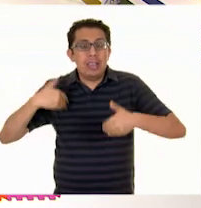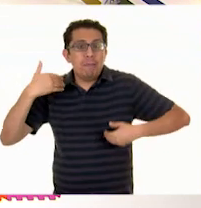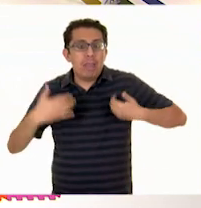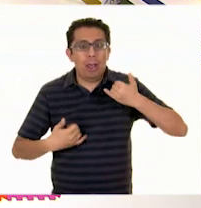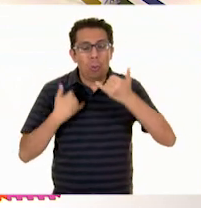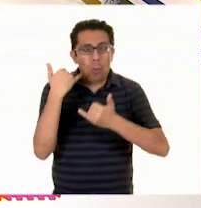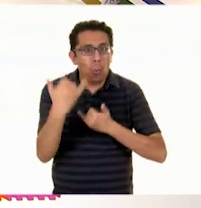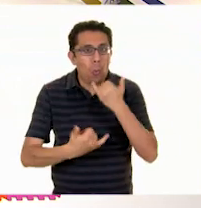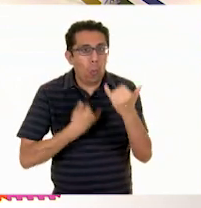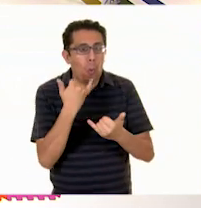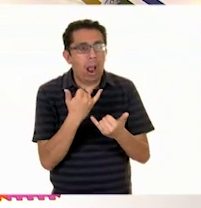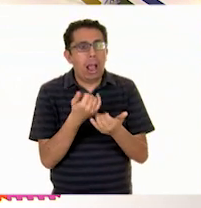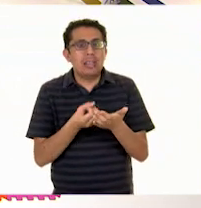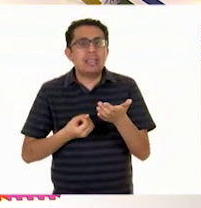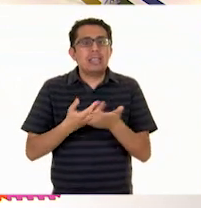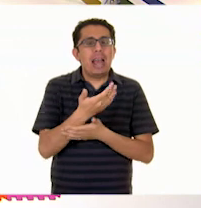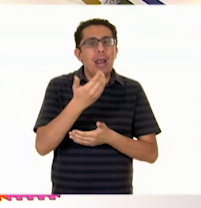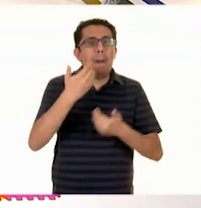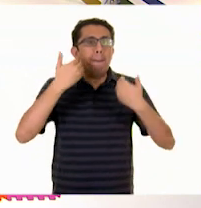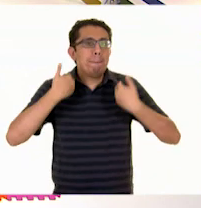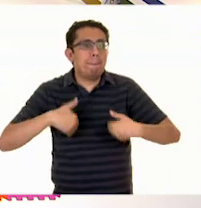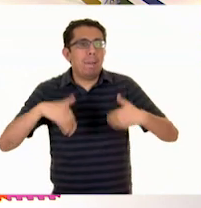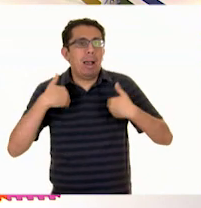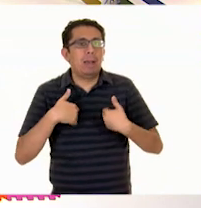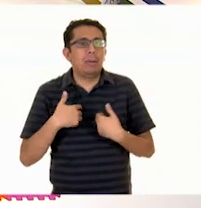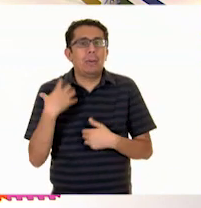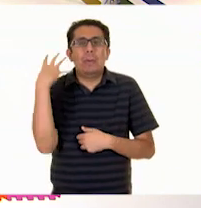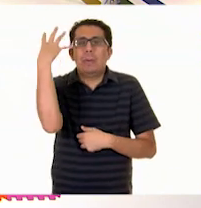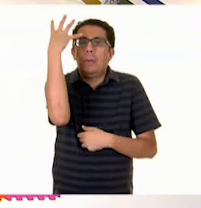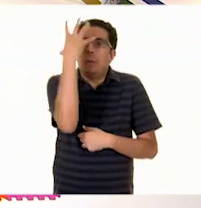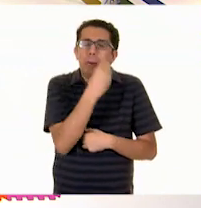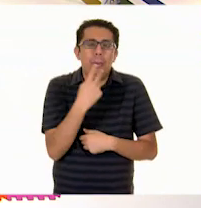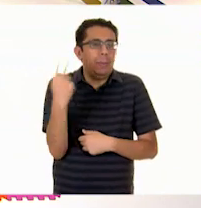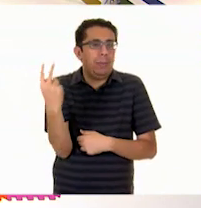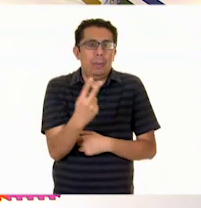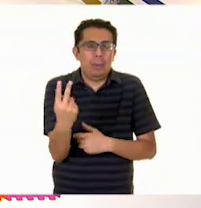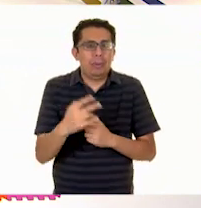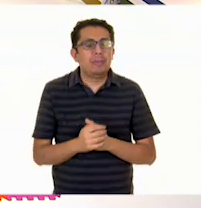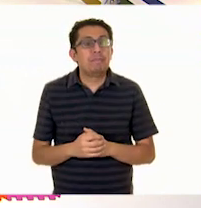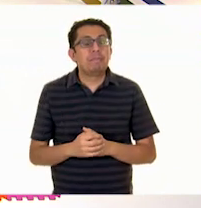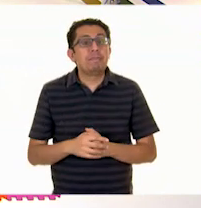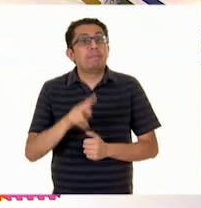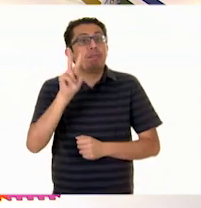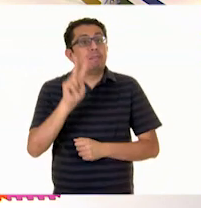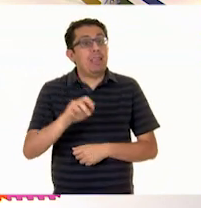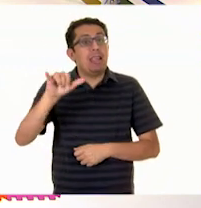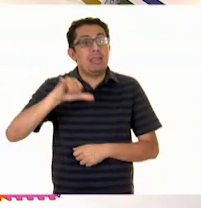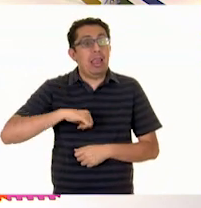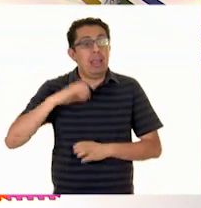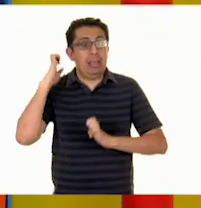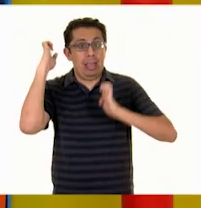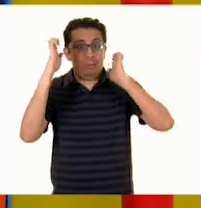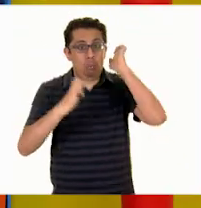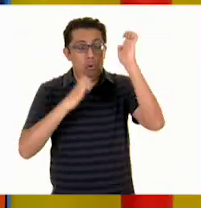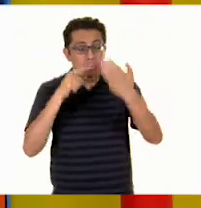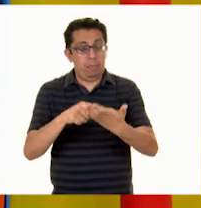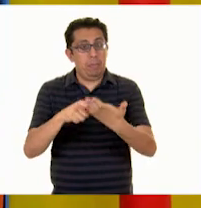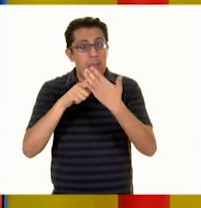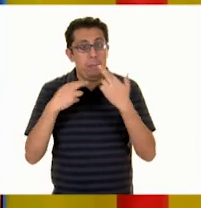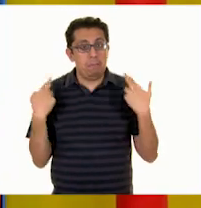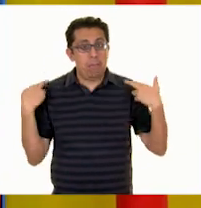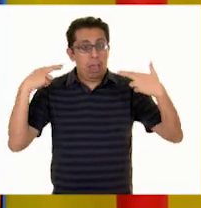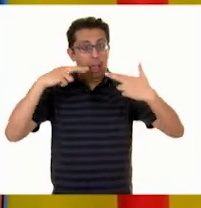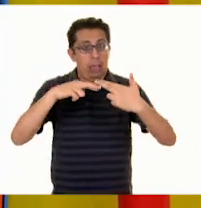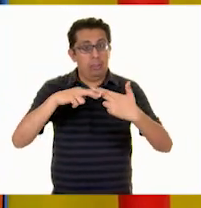juego y salimos a pasear. Muy bonitos, Bolo y Merlina, maestra. Ah, muy interesante la exposición que nos muestra la maestra